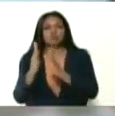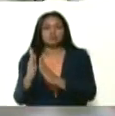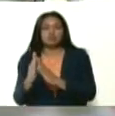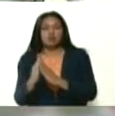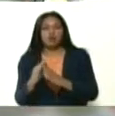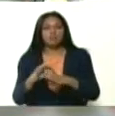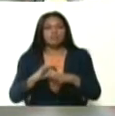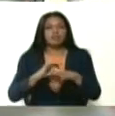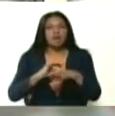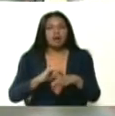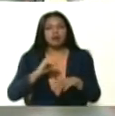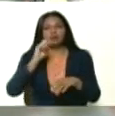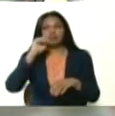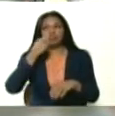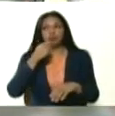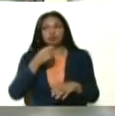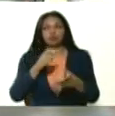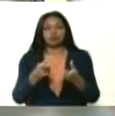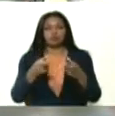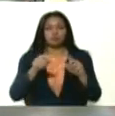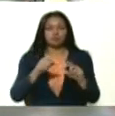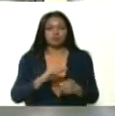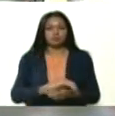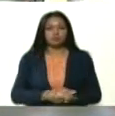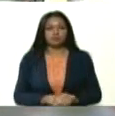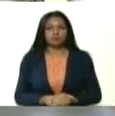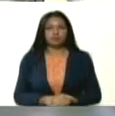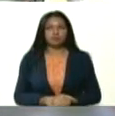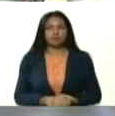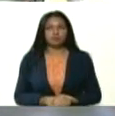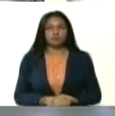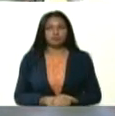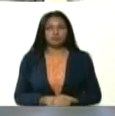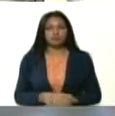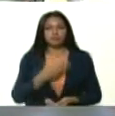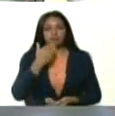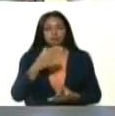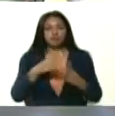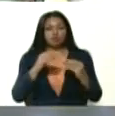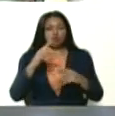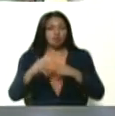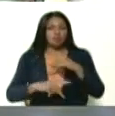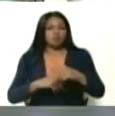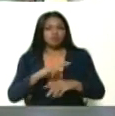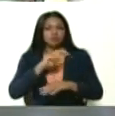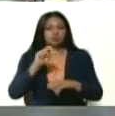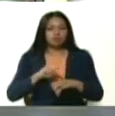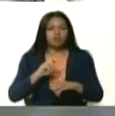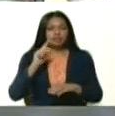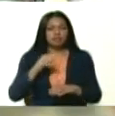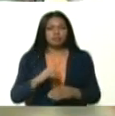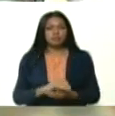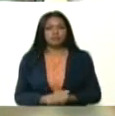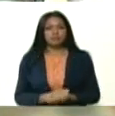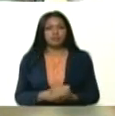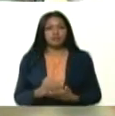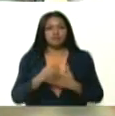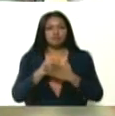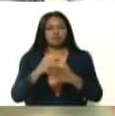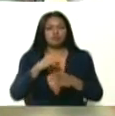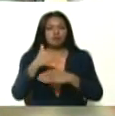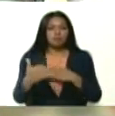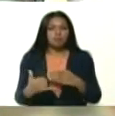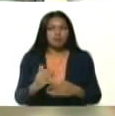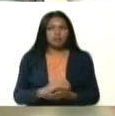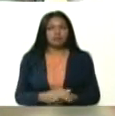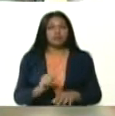Proteína. Proteína. Pido a todos los productores nacionales colaborar con este plan, sobre